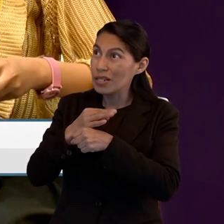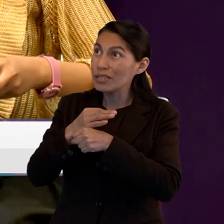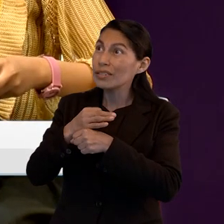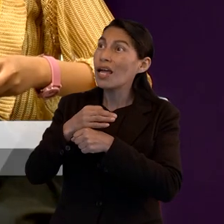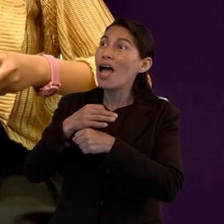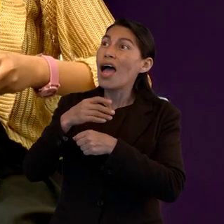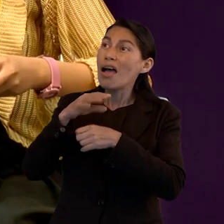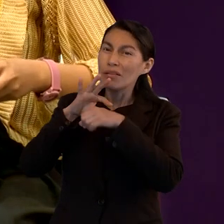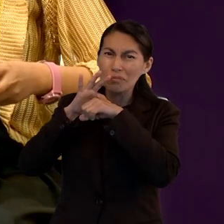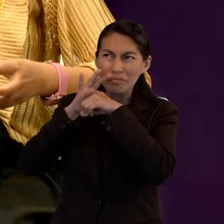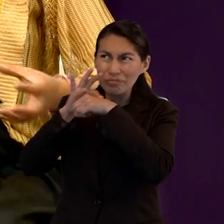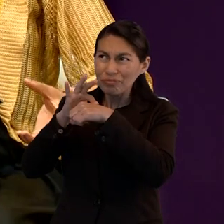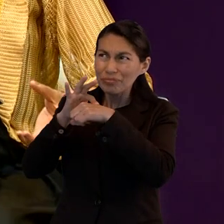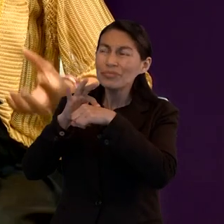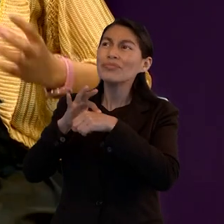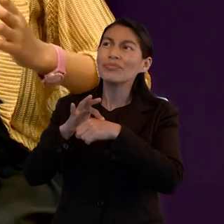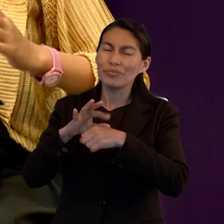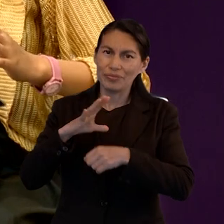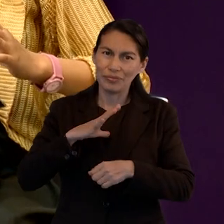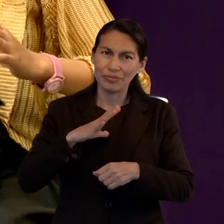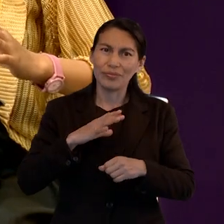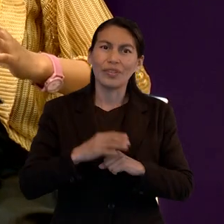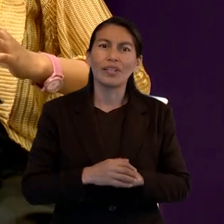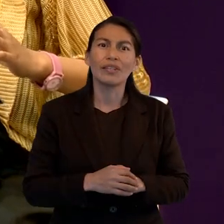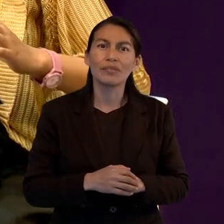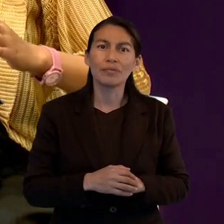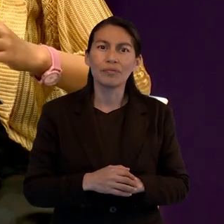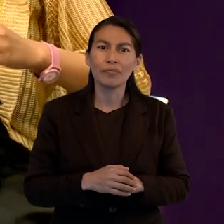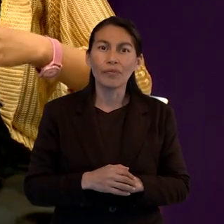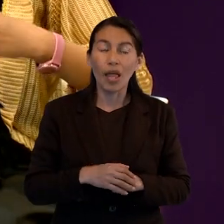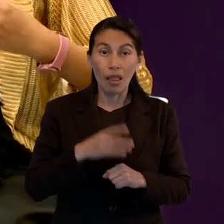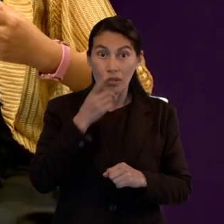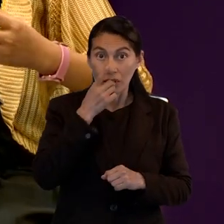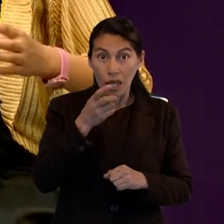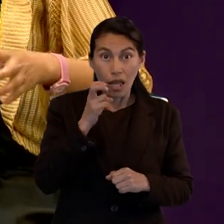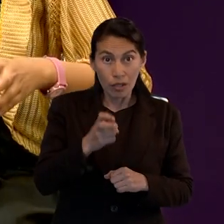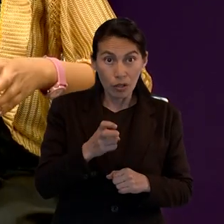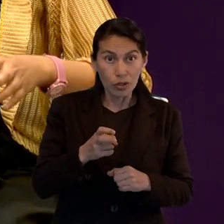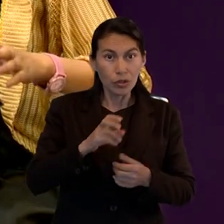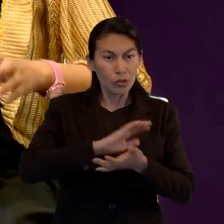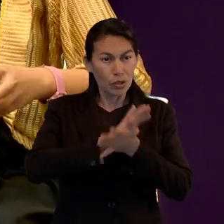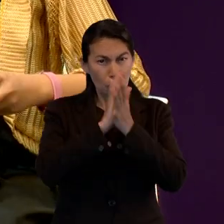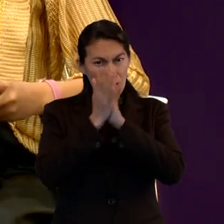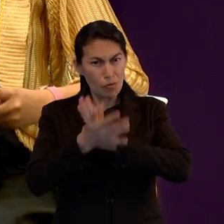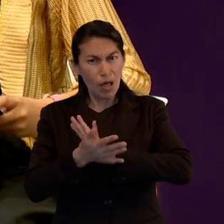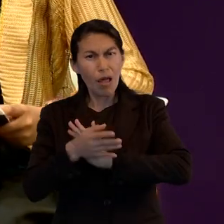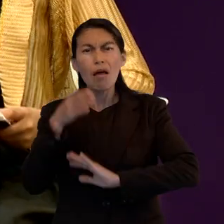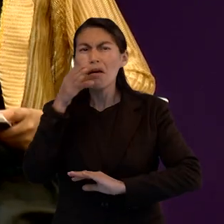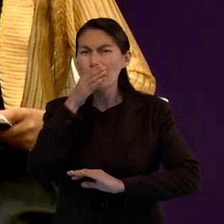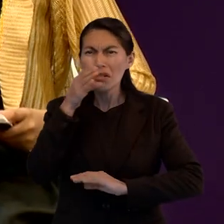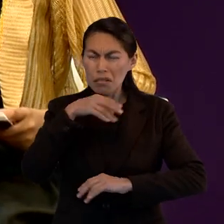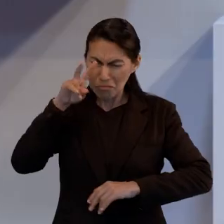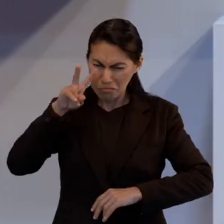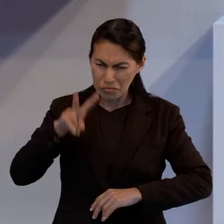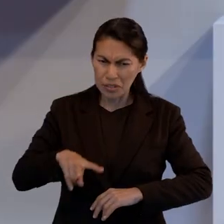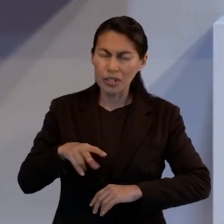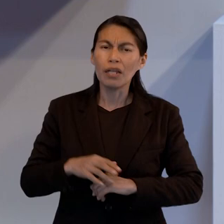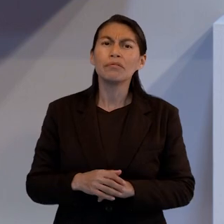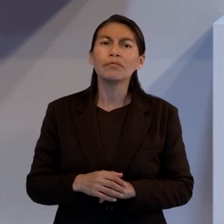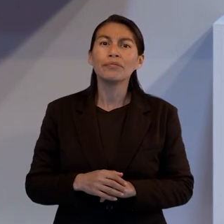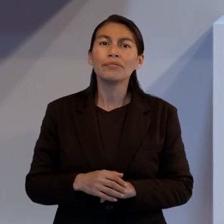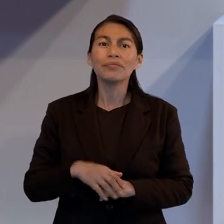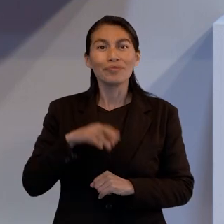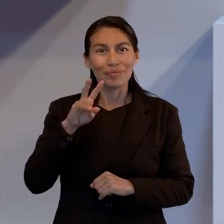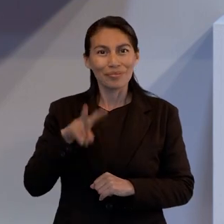a gustar de la buena palabra, que nosotros realmente experimentemos la transformación y vivamos un cristianismo auténtico. Muy bien, así es,